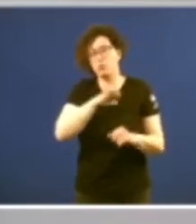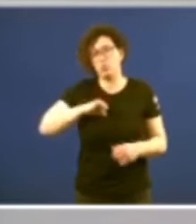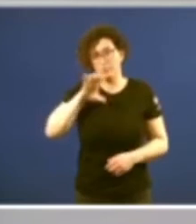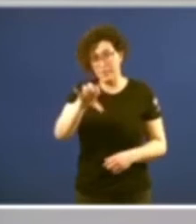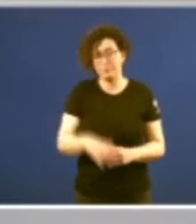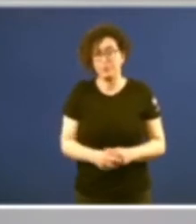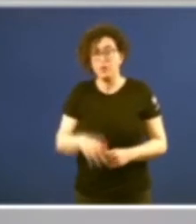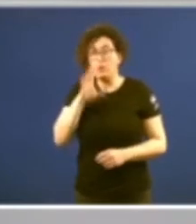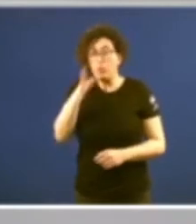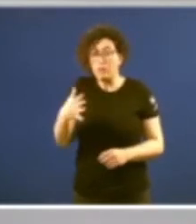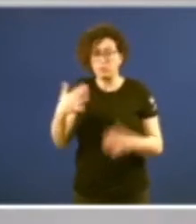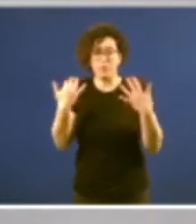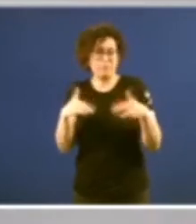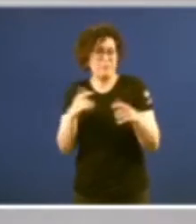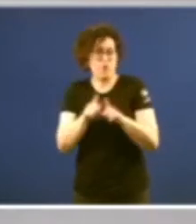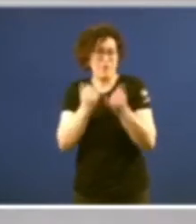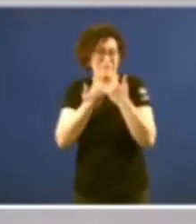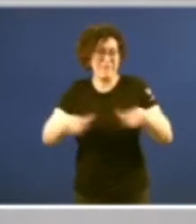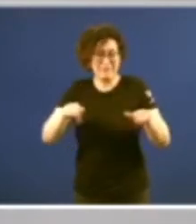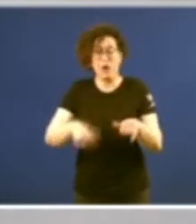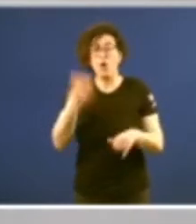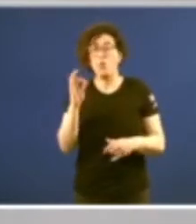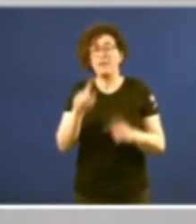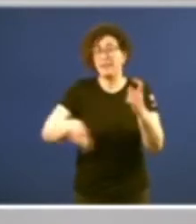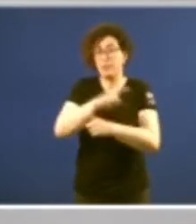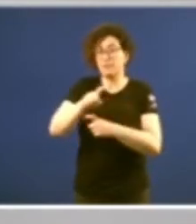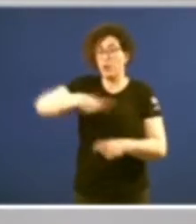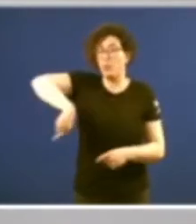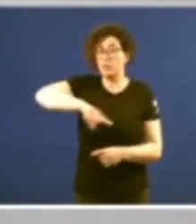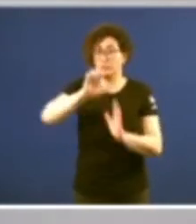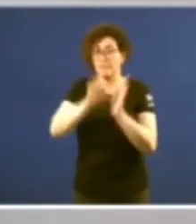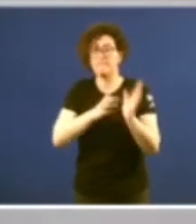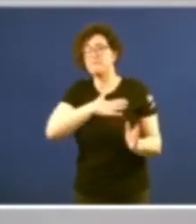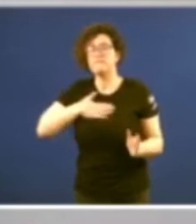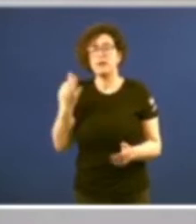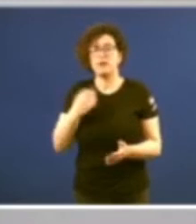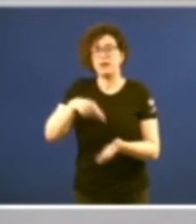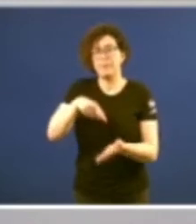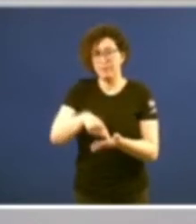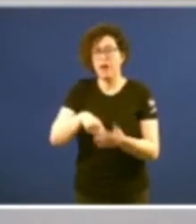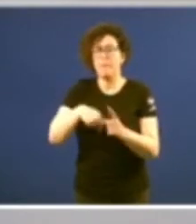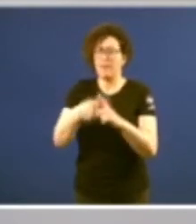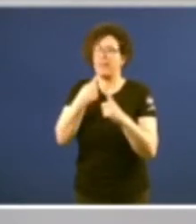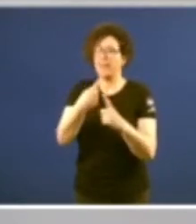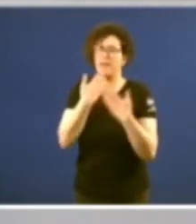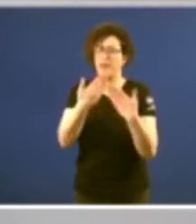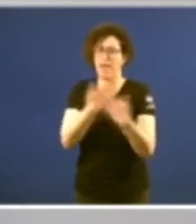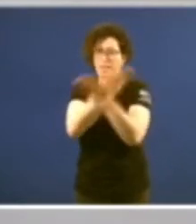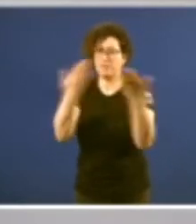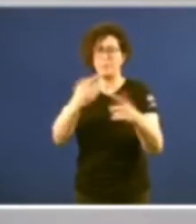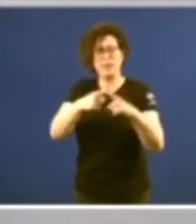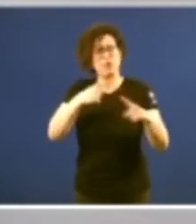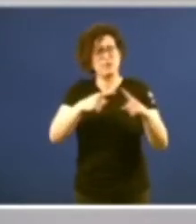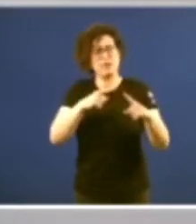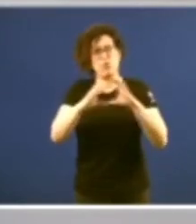o celebrar o 40 aniversario do noso estatuto queremos reivindicar e agradecer o traballo dos medios de